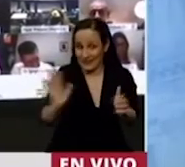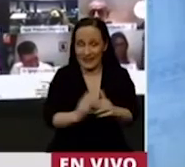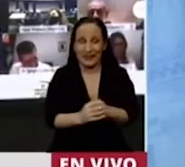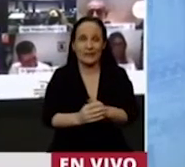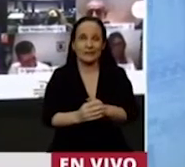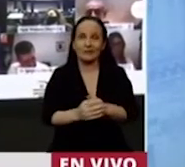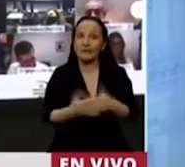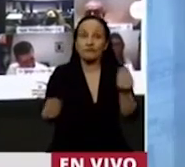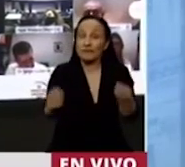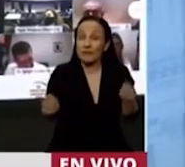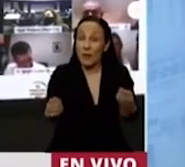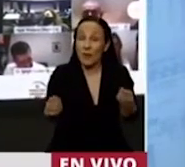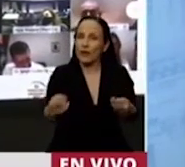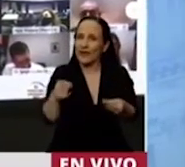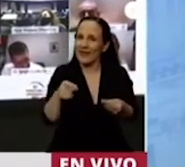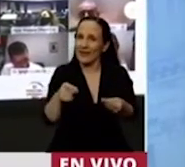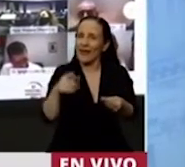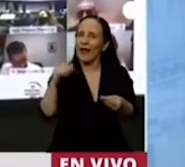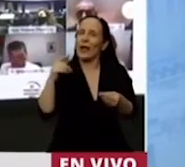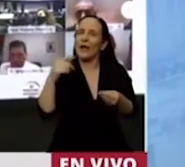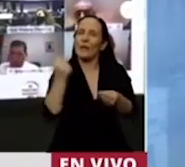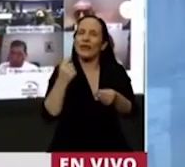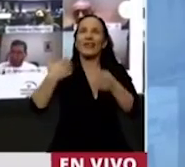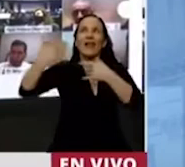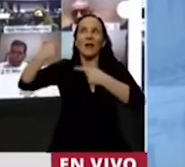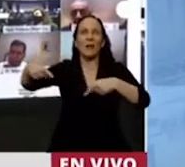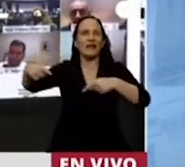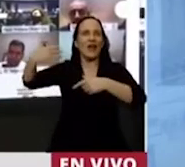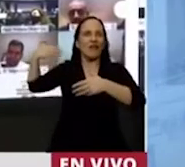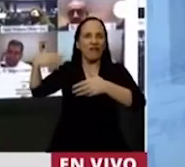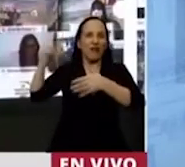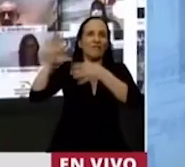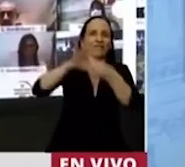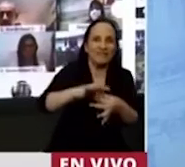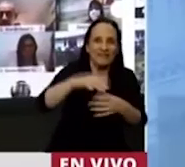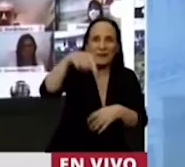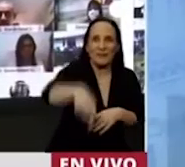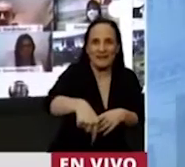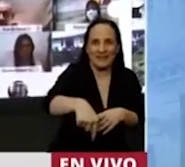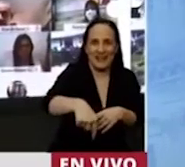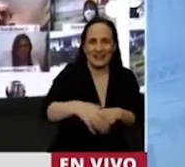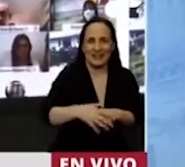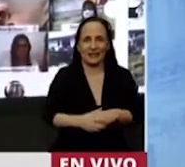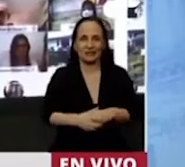porque tiene que servir en el presente. Hay un mundo muy polarizado.